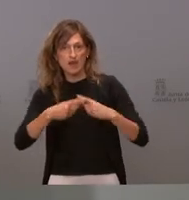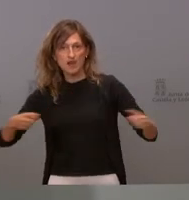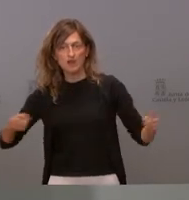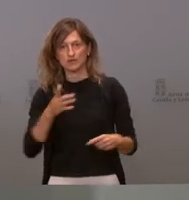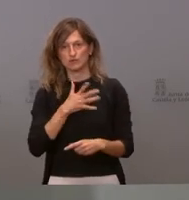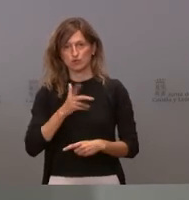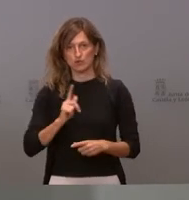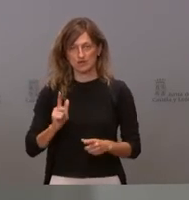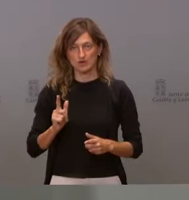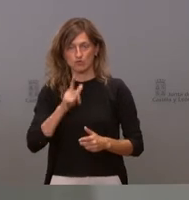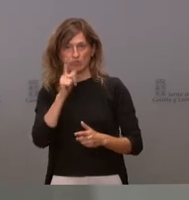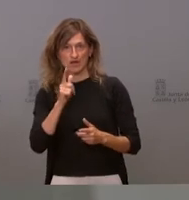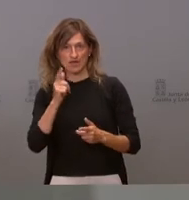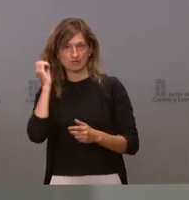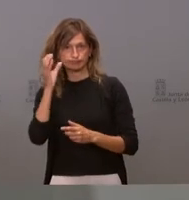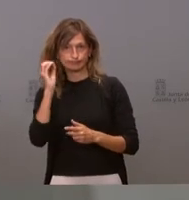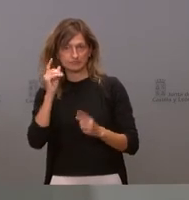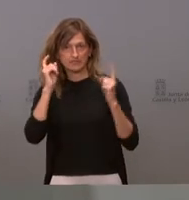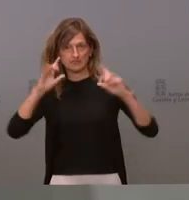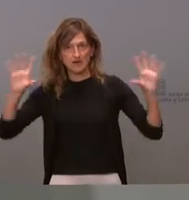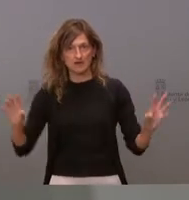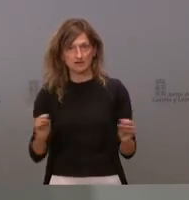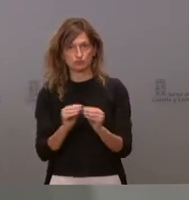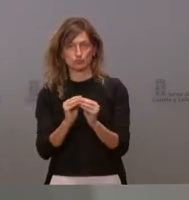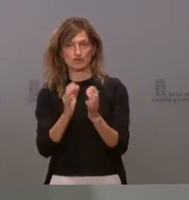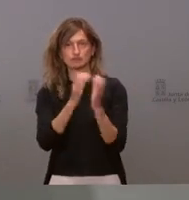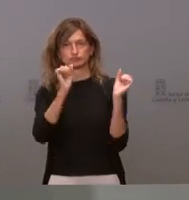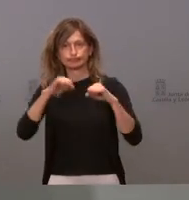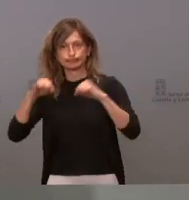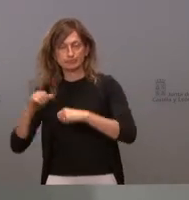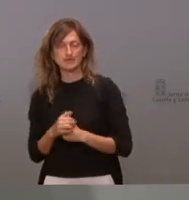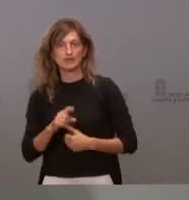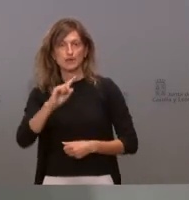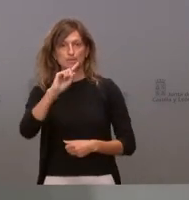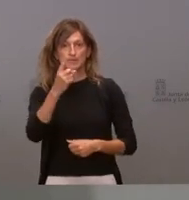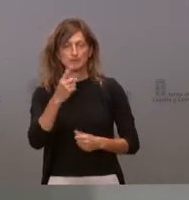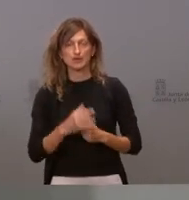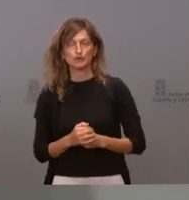la comparecencia, vamos a hacer un resumen de los acuerdos. En primer lugar,